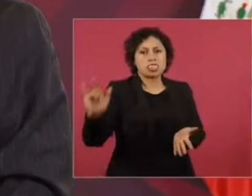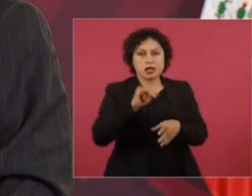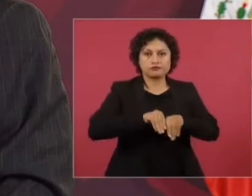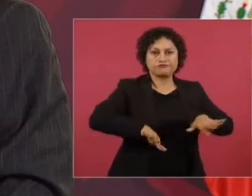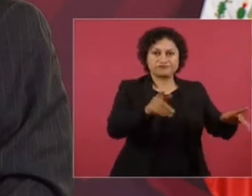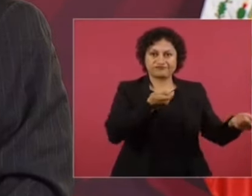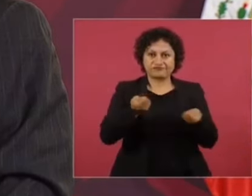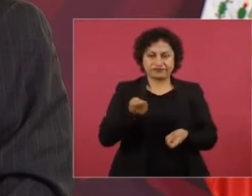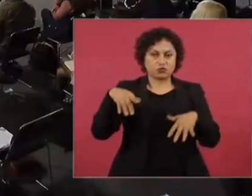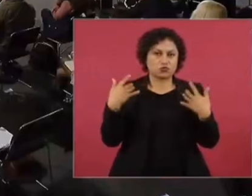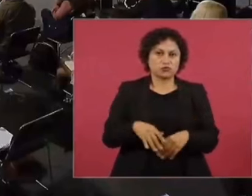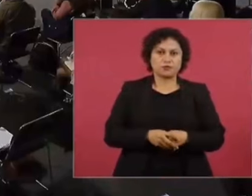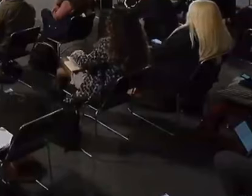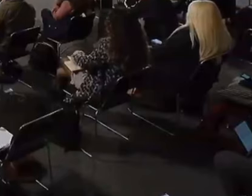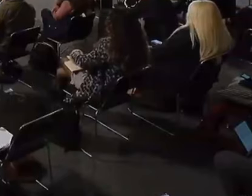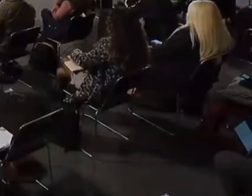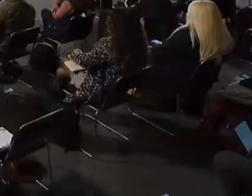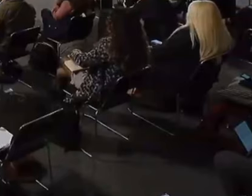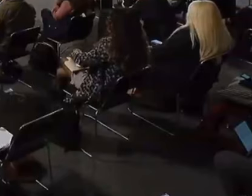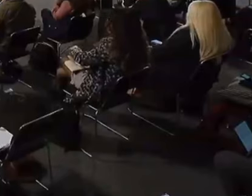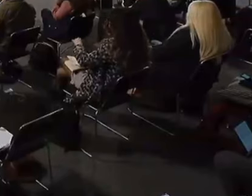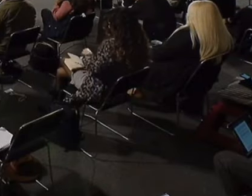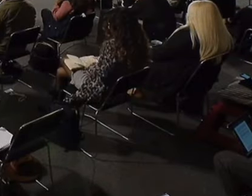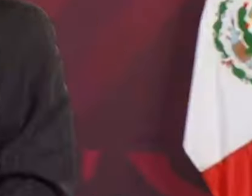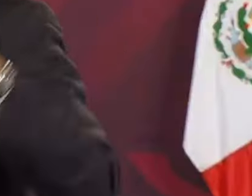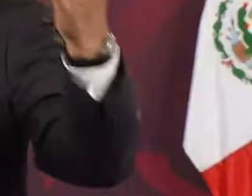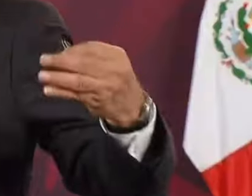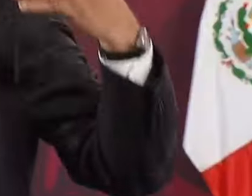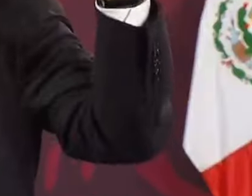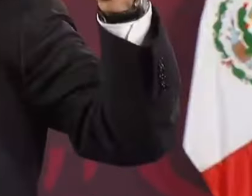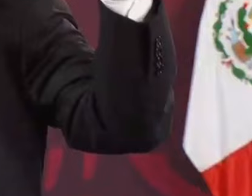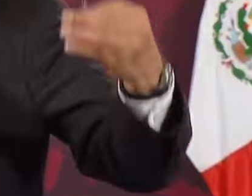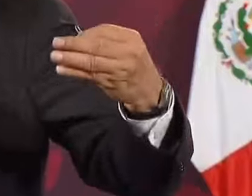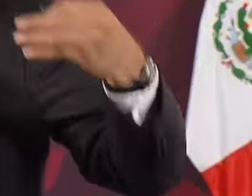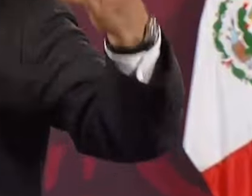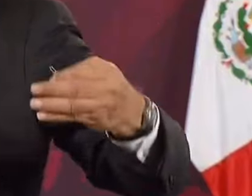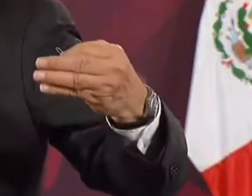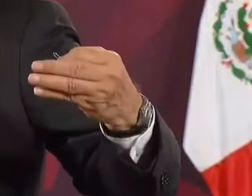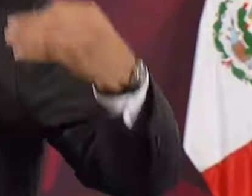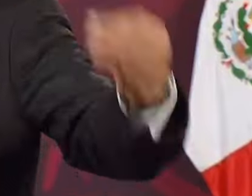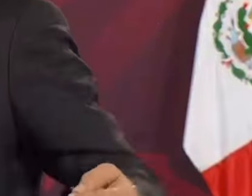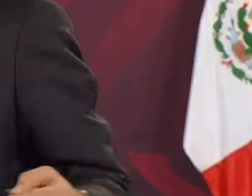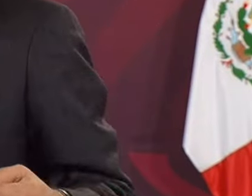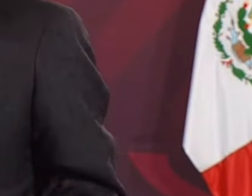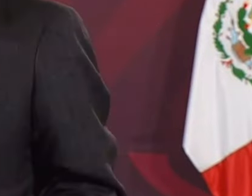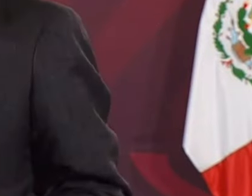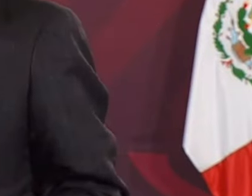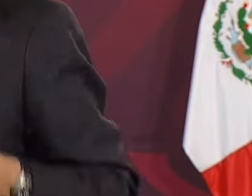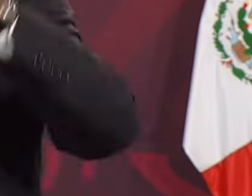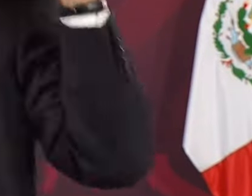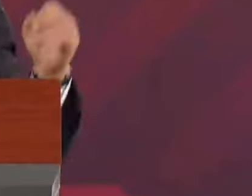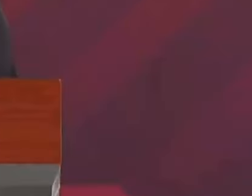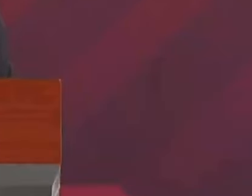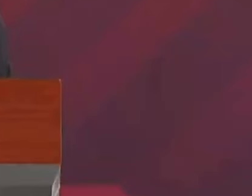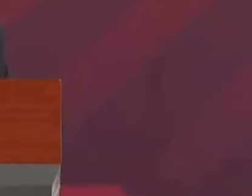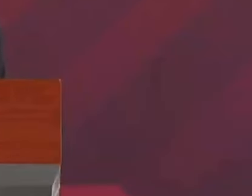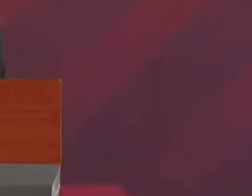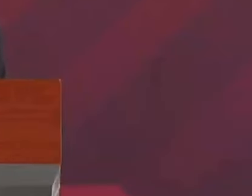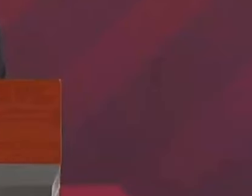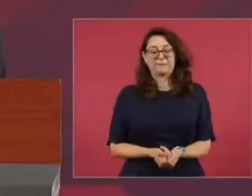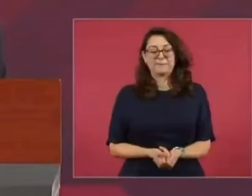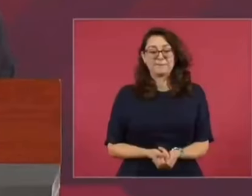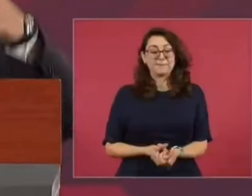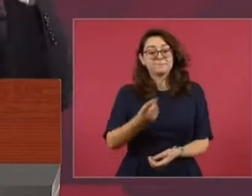de la oligarquía, fue de que la autoconstrucción era que la gente hiciera sus casas.